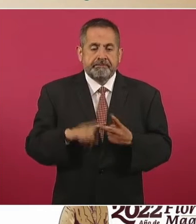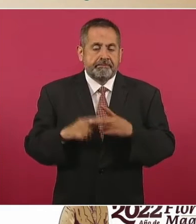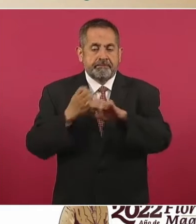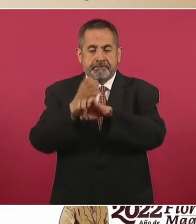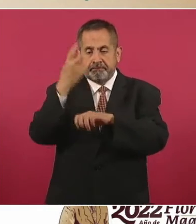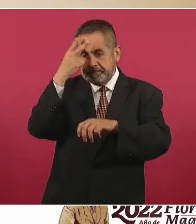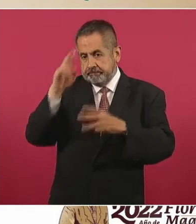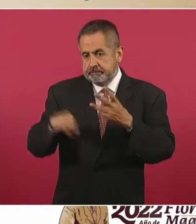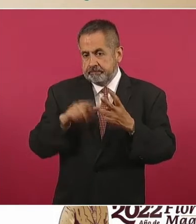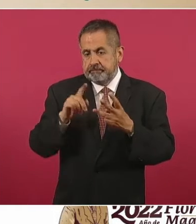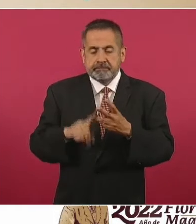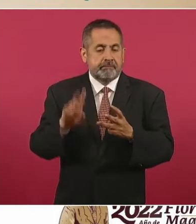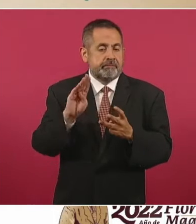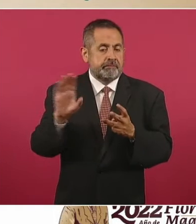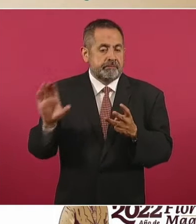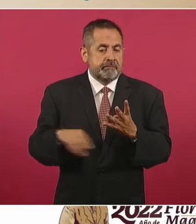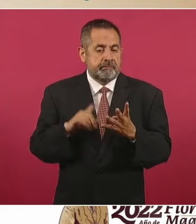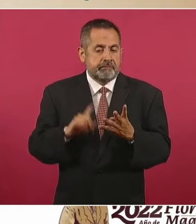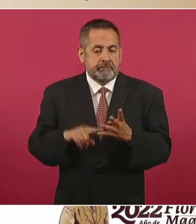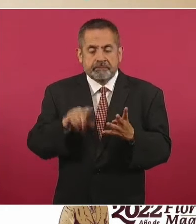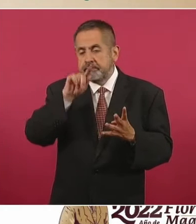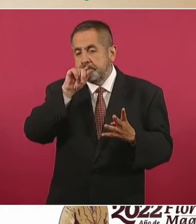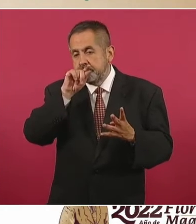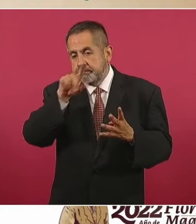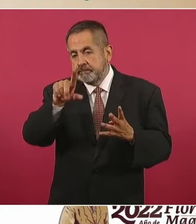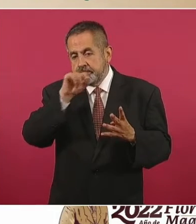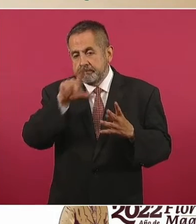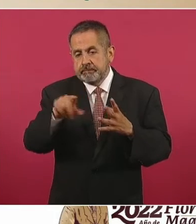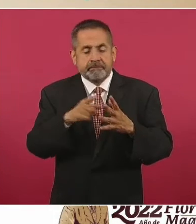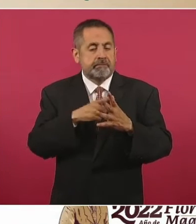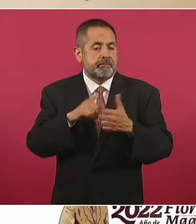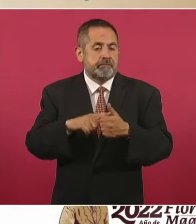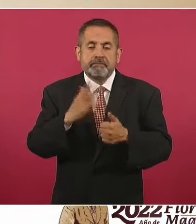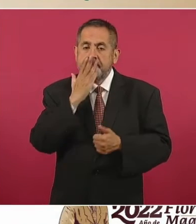Estado de México, Baja California, Jalisco y Sonora.